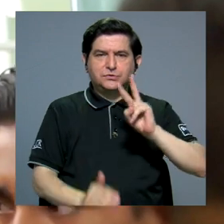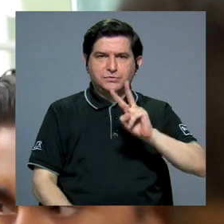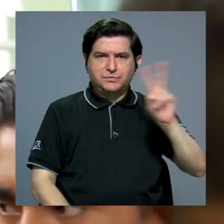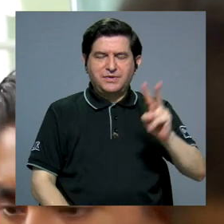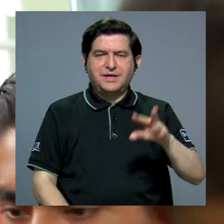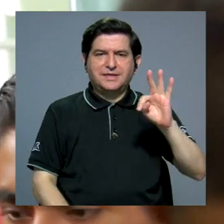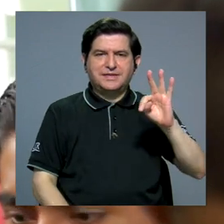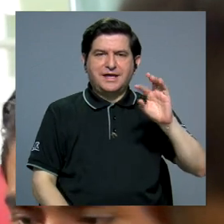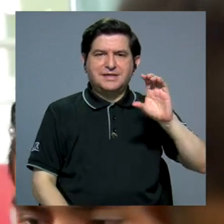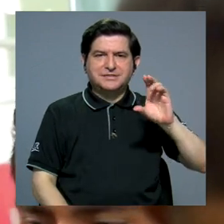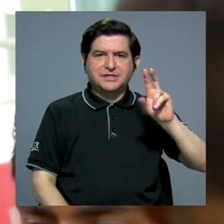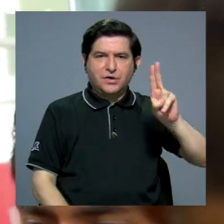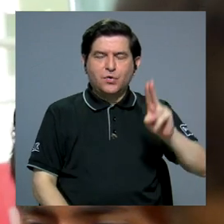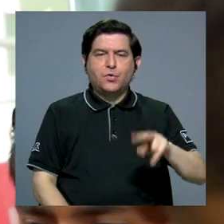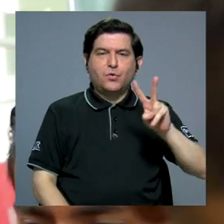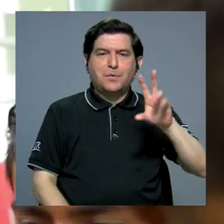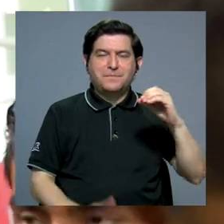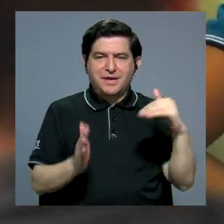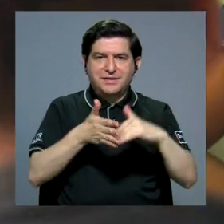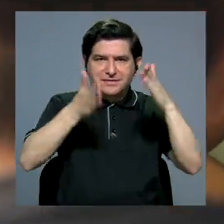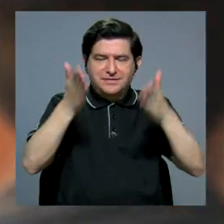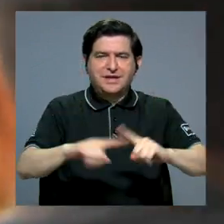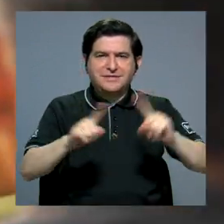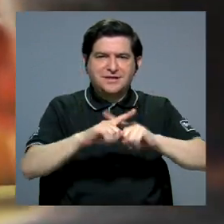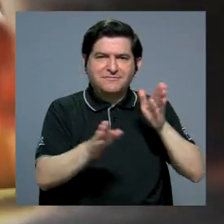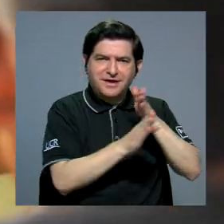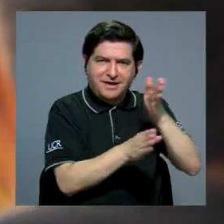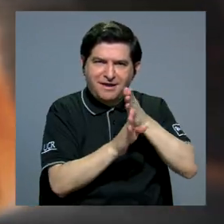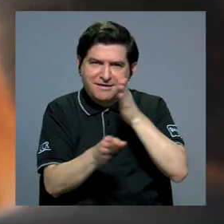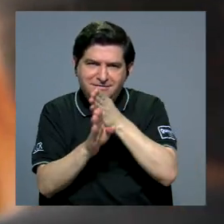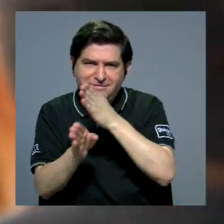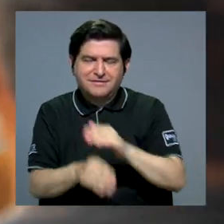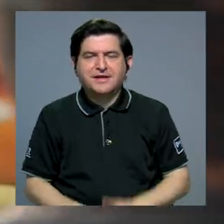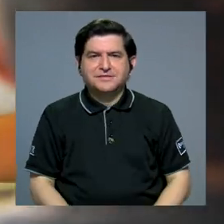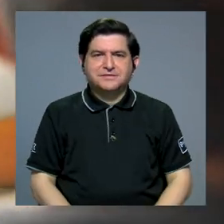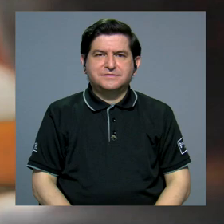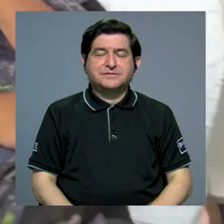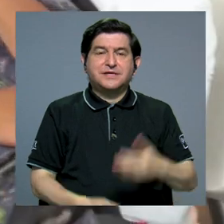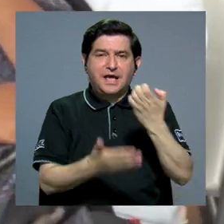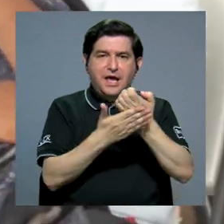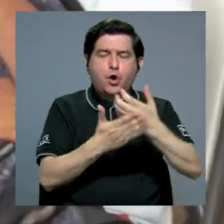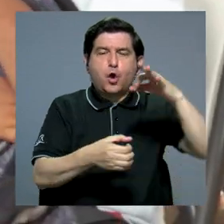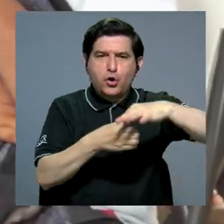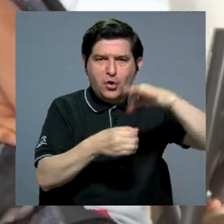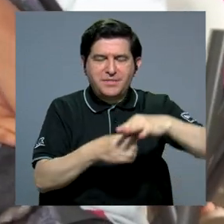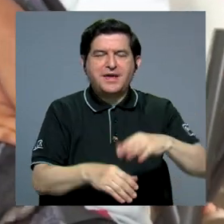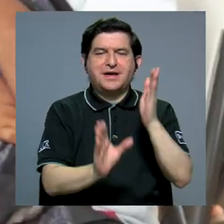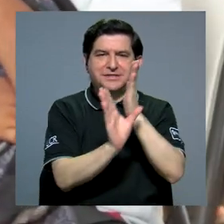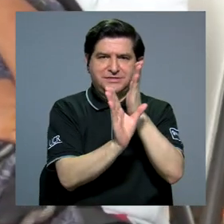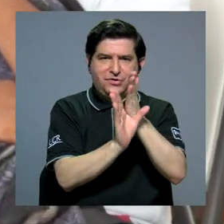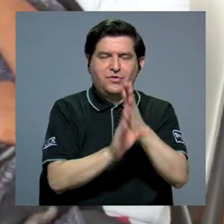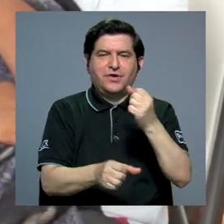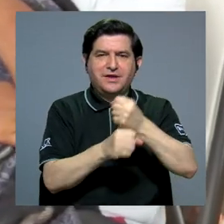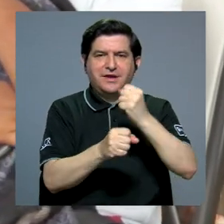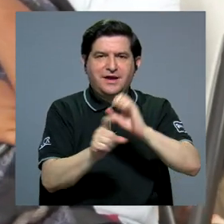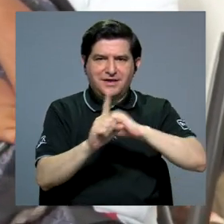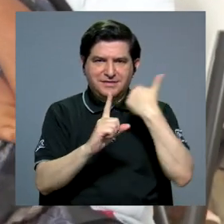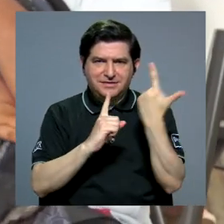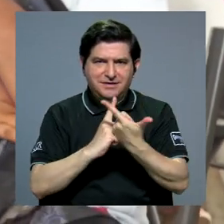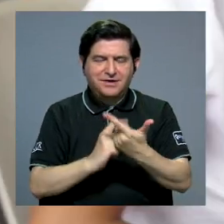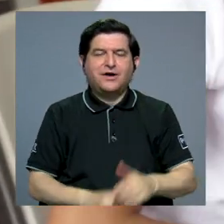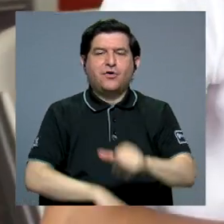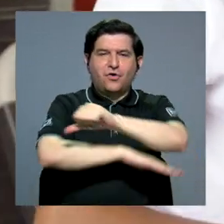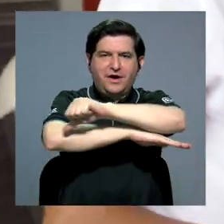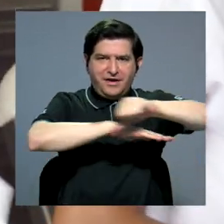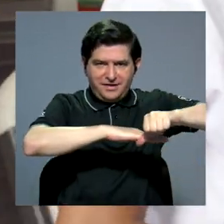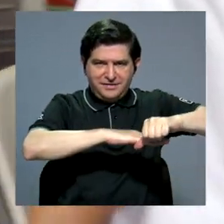2022 el TCU lo conforman 20 estudiantes de diferentes carreras, entre ellas economía agrícola, psicología, trabajo